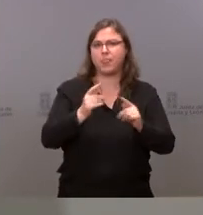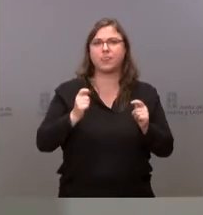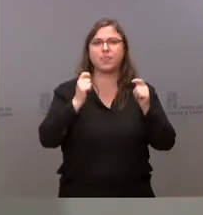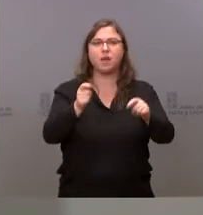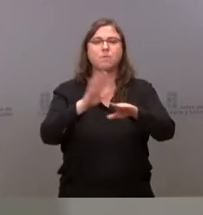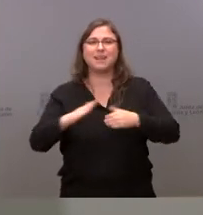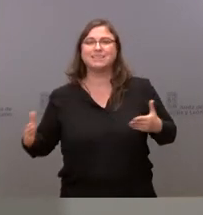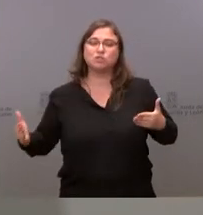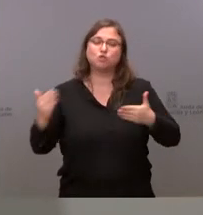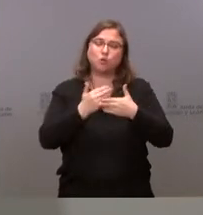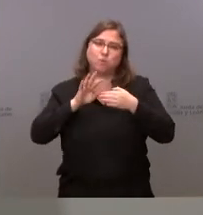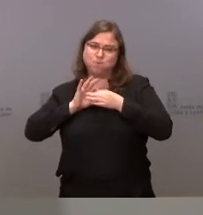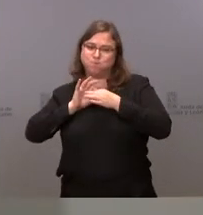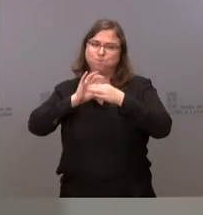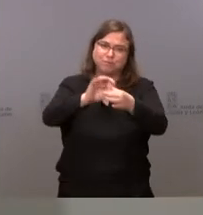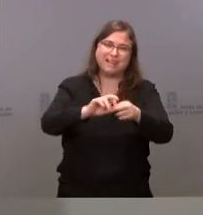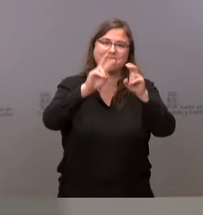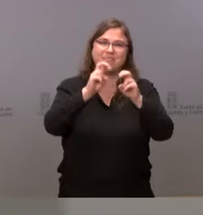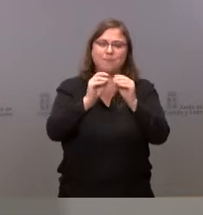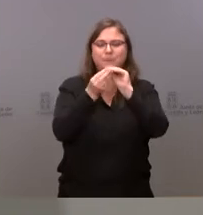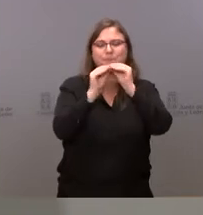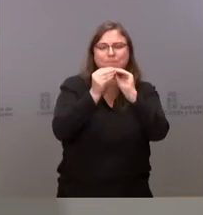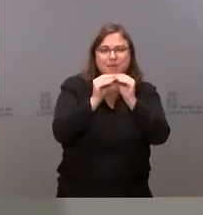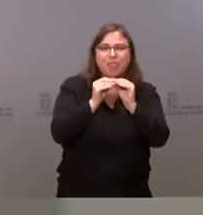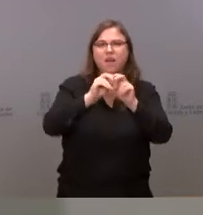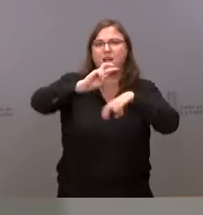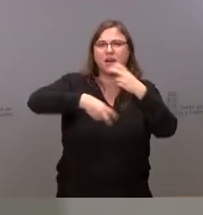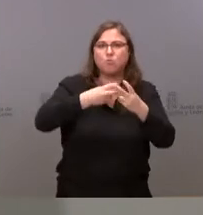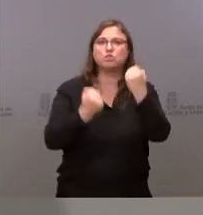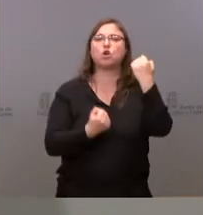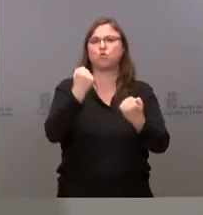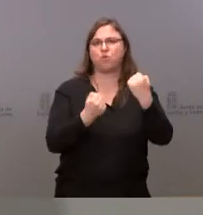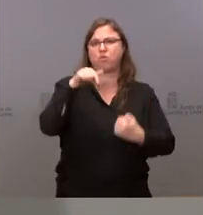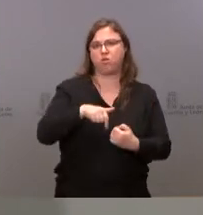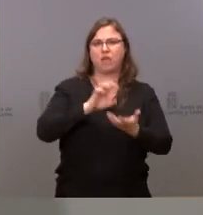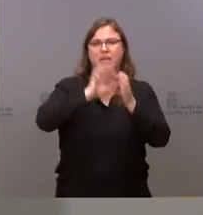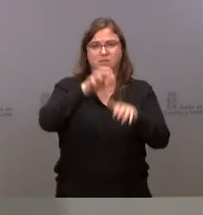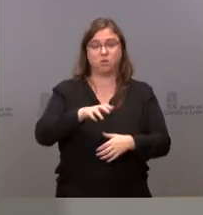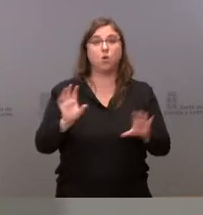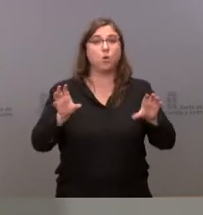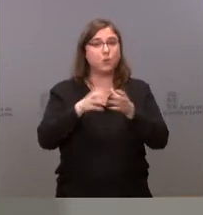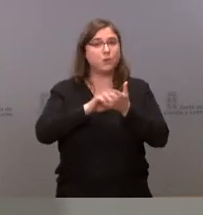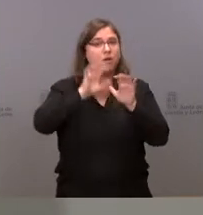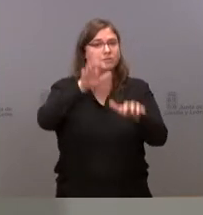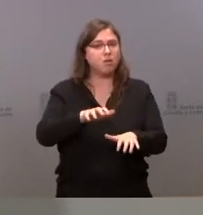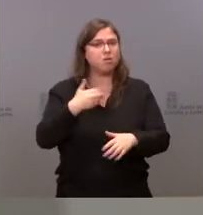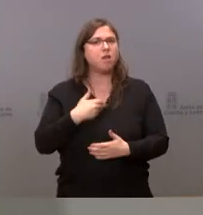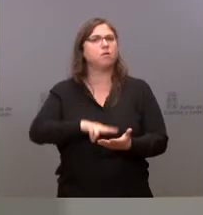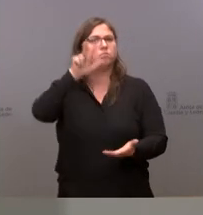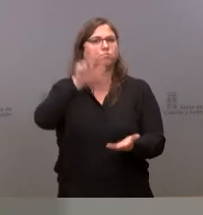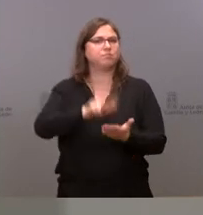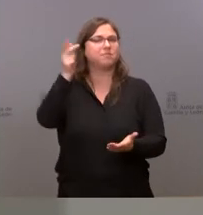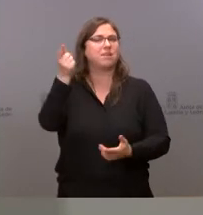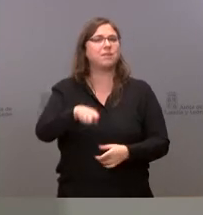todo lo que es la industria de repuestos y de componentes en nuestra comunidad autónoma. La Junta de Castilla y León ha aprobado también